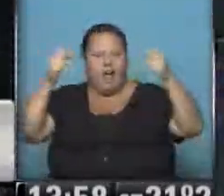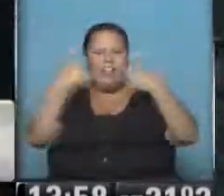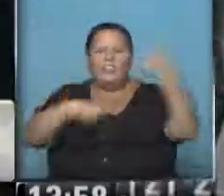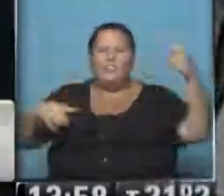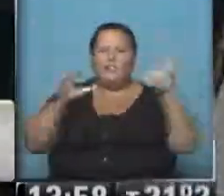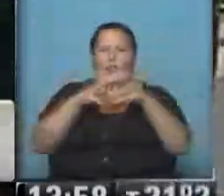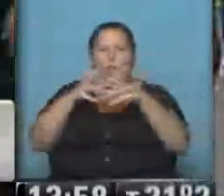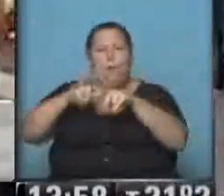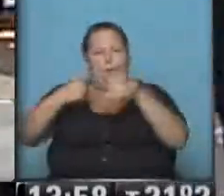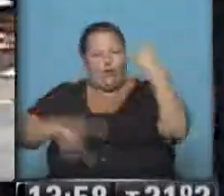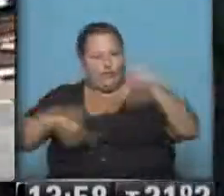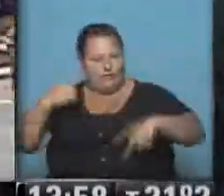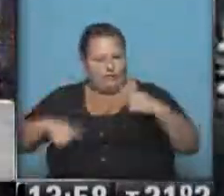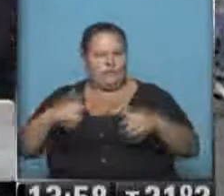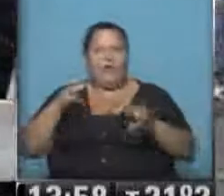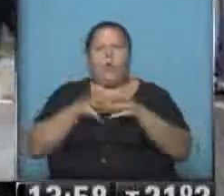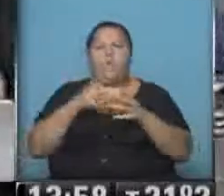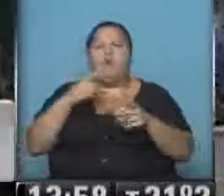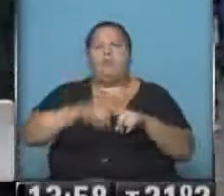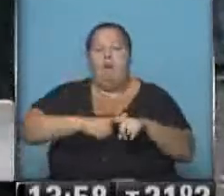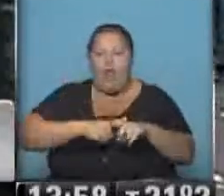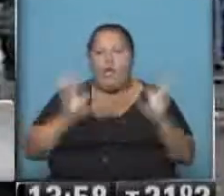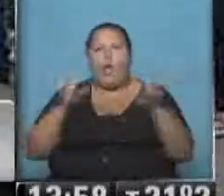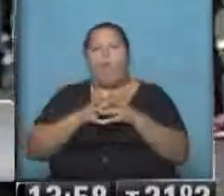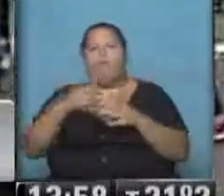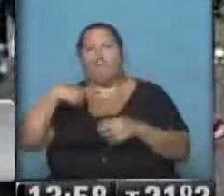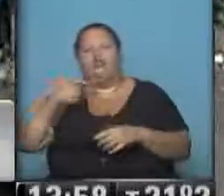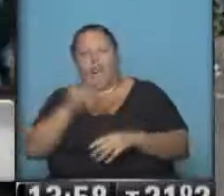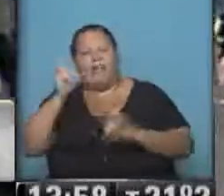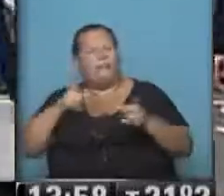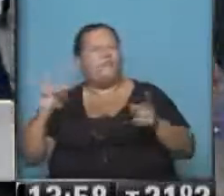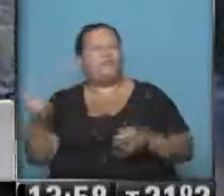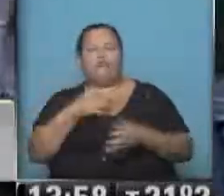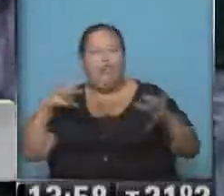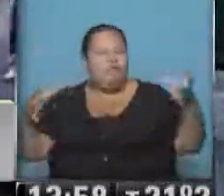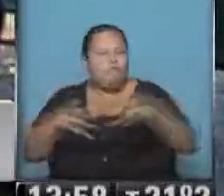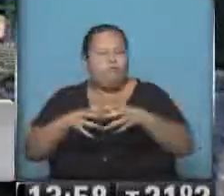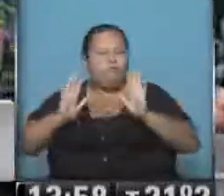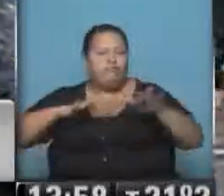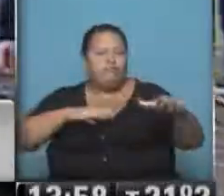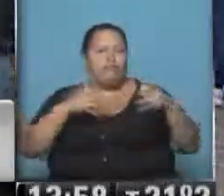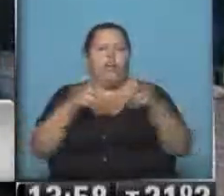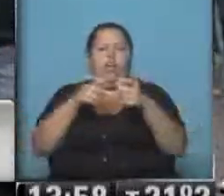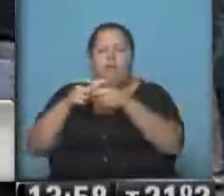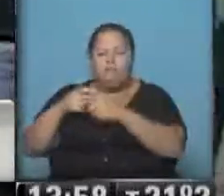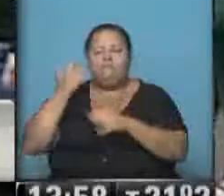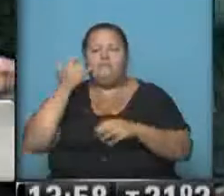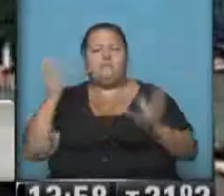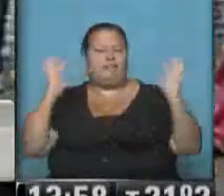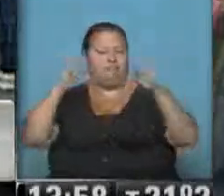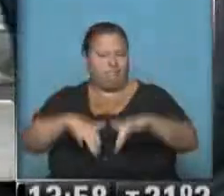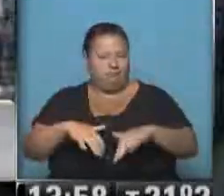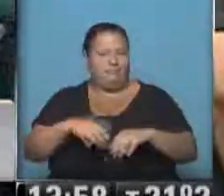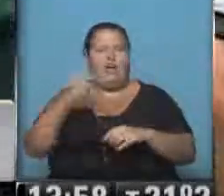de distintas agrupaciones políticas, militantes, agrupaciones sociales, incluso aquí todo un gran movimiento de cooperativistas que han venido